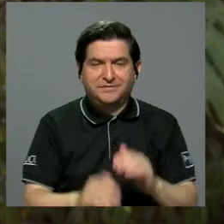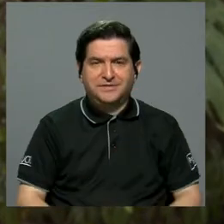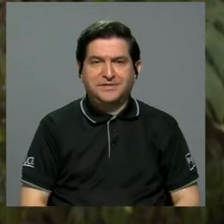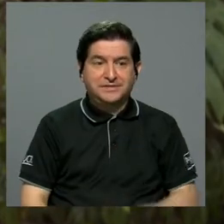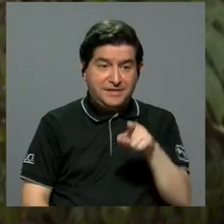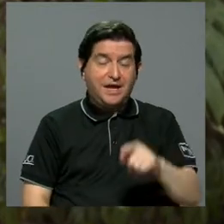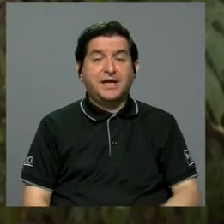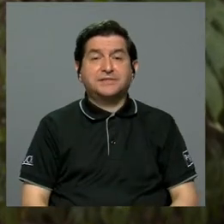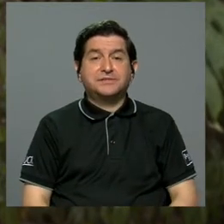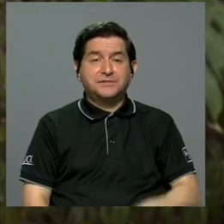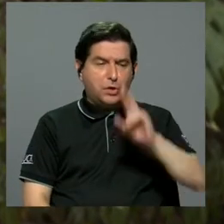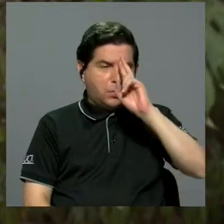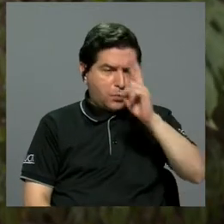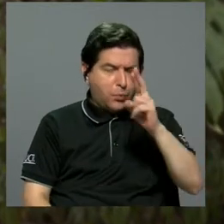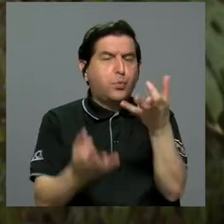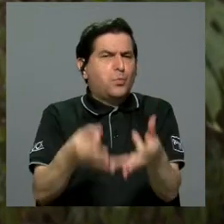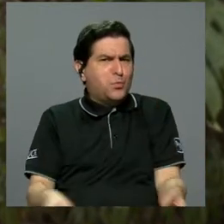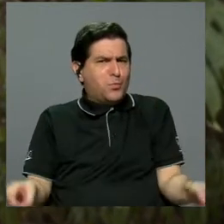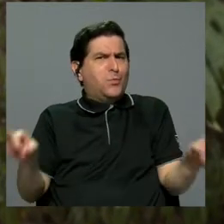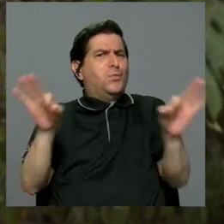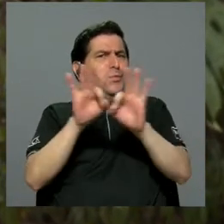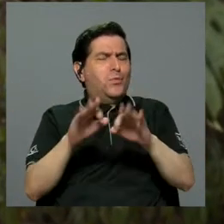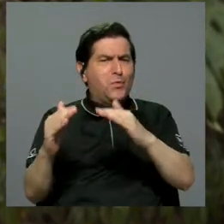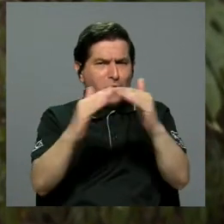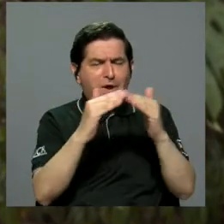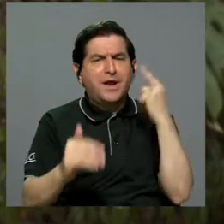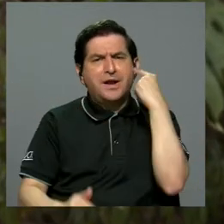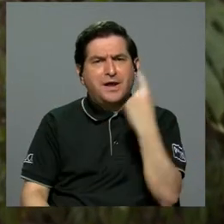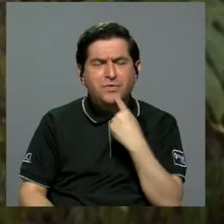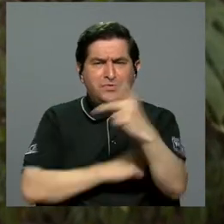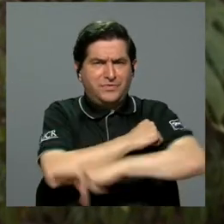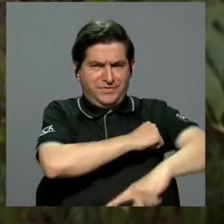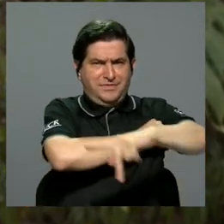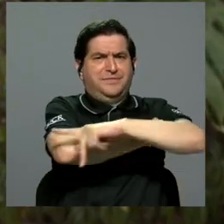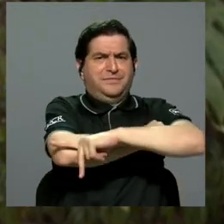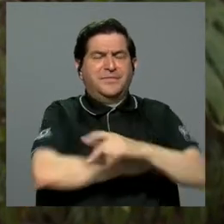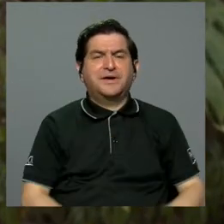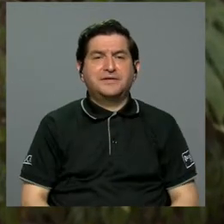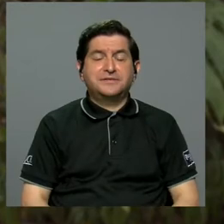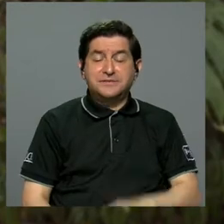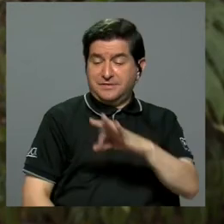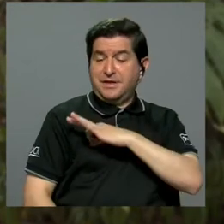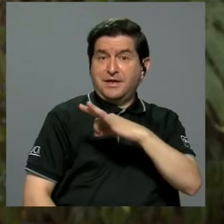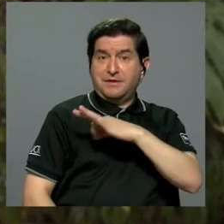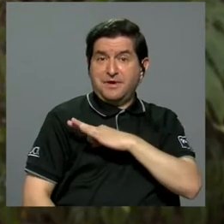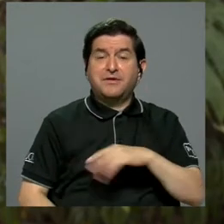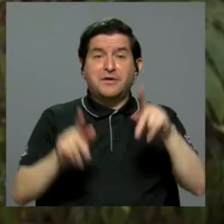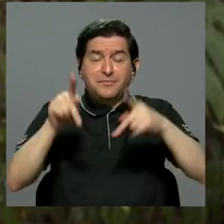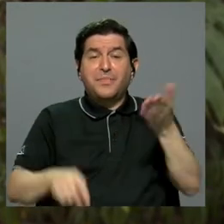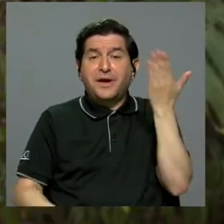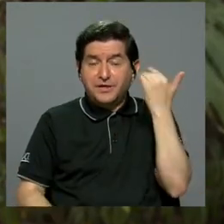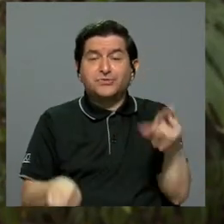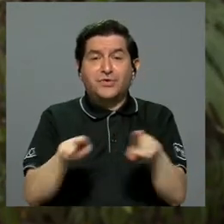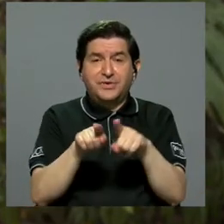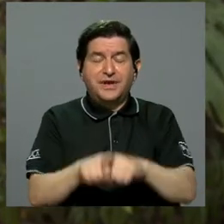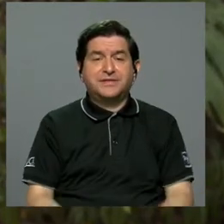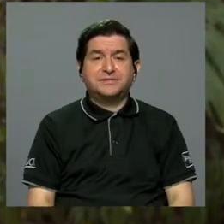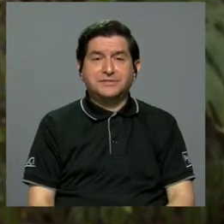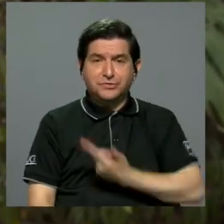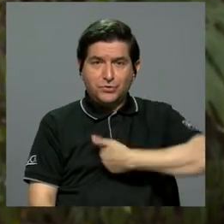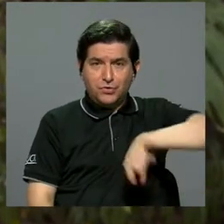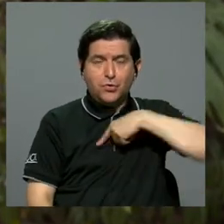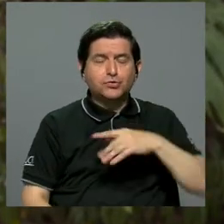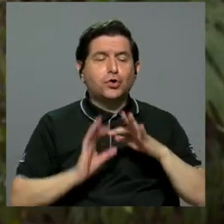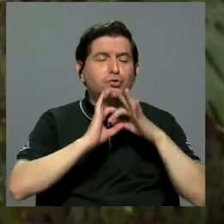es un reconocimiento bastante importante para la comunidad sorda de nuestro país y que en beneficio estamos las personas oyentes que tenemos